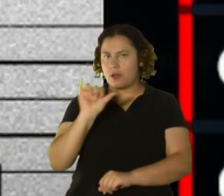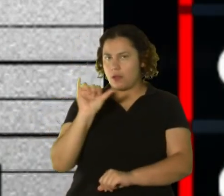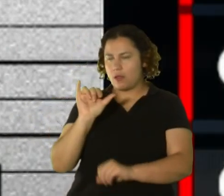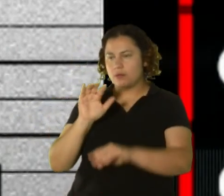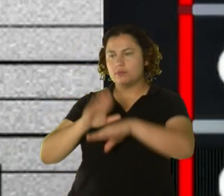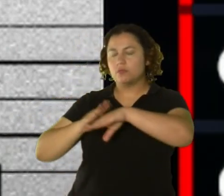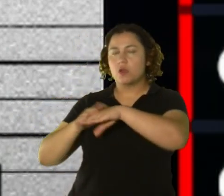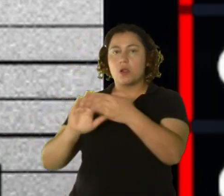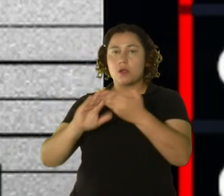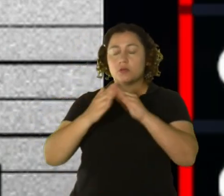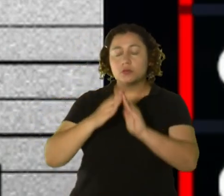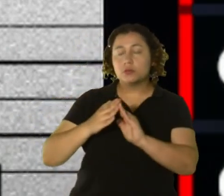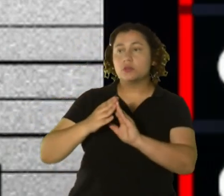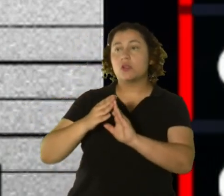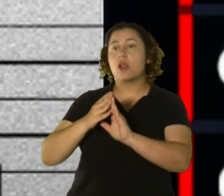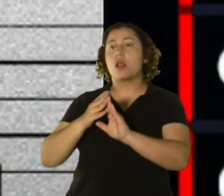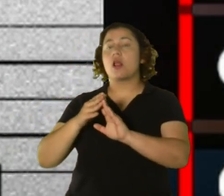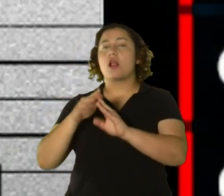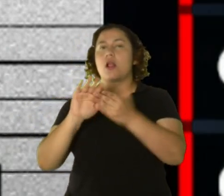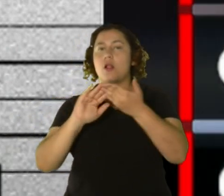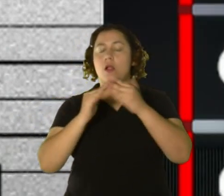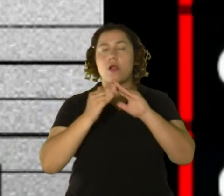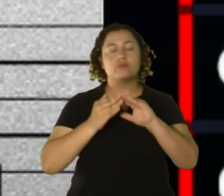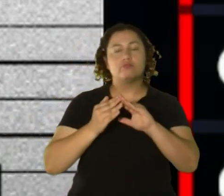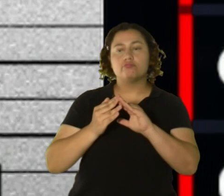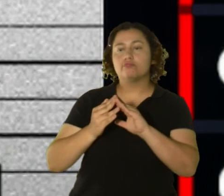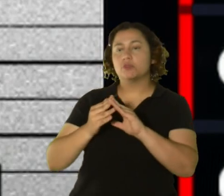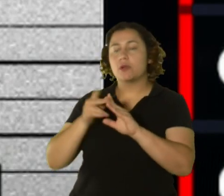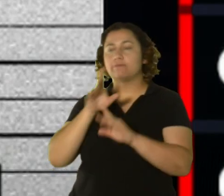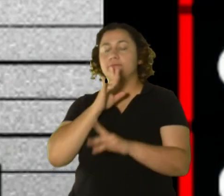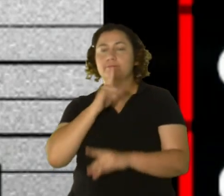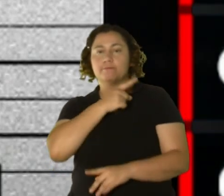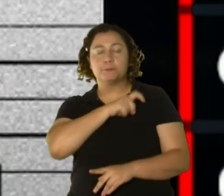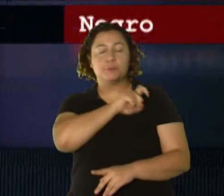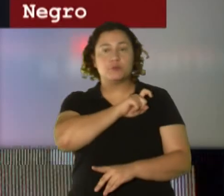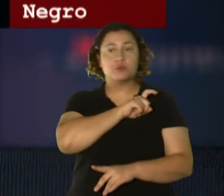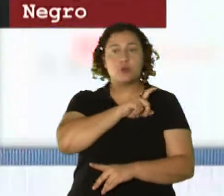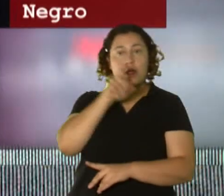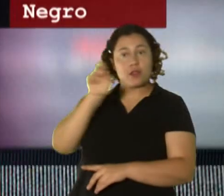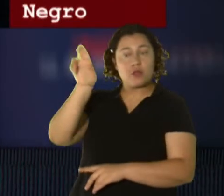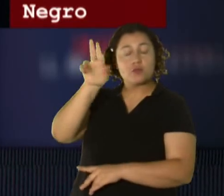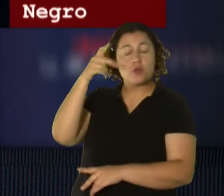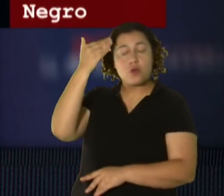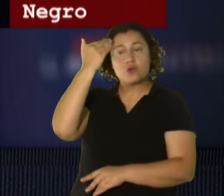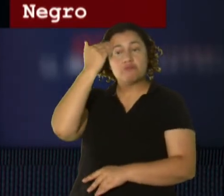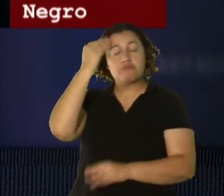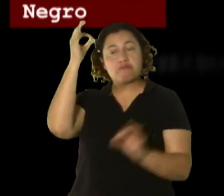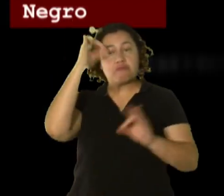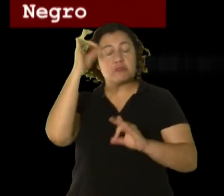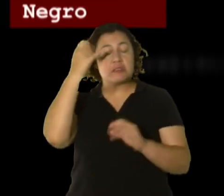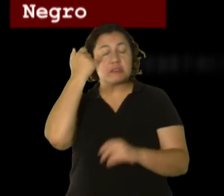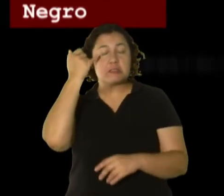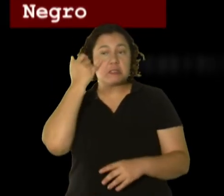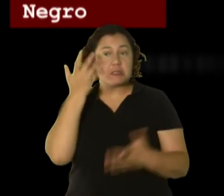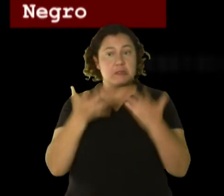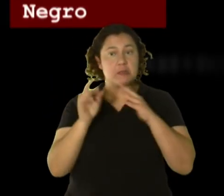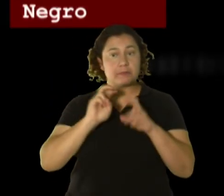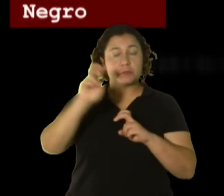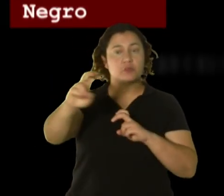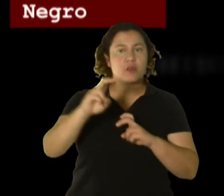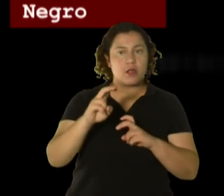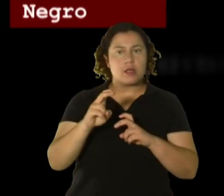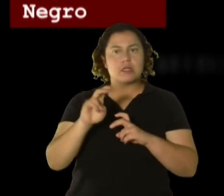hispana en los Estados Unidos. Usted nunca sabe si este individuo puede haber brincado el charco, esté por allá. Oiga, no es que usted